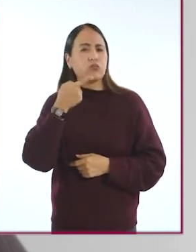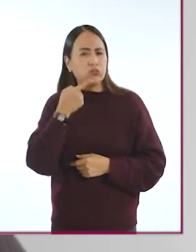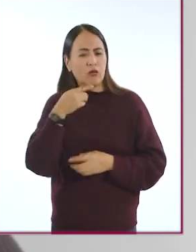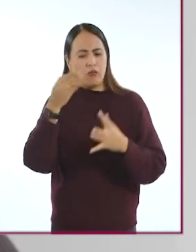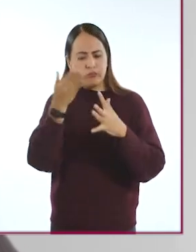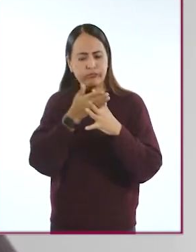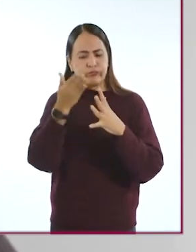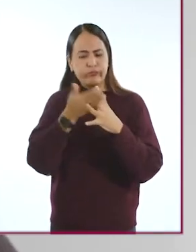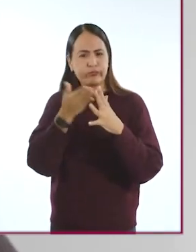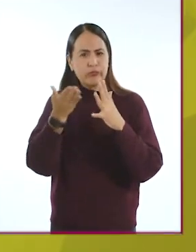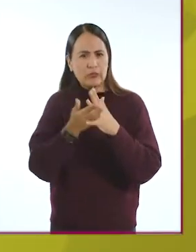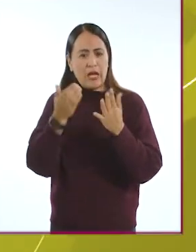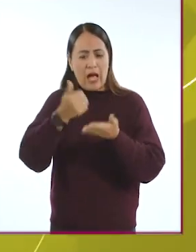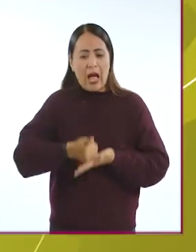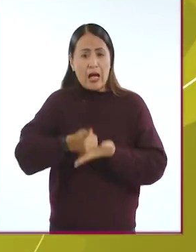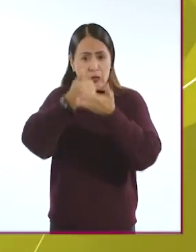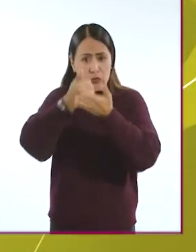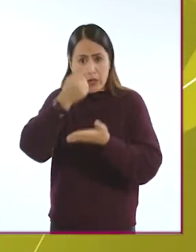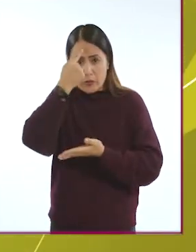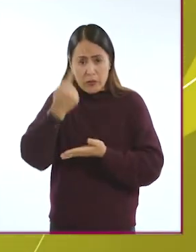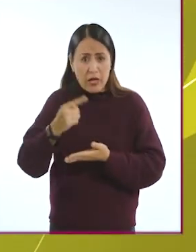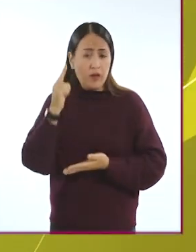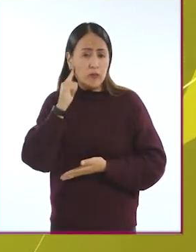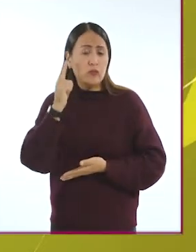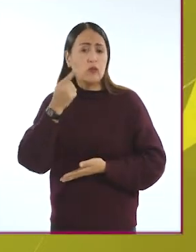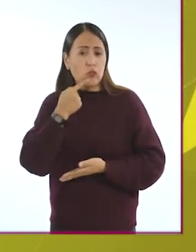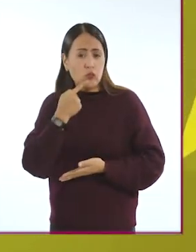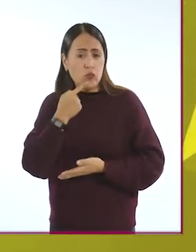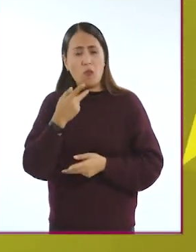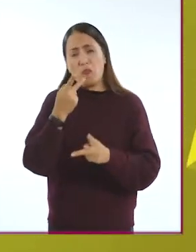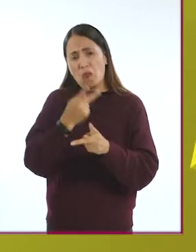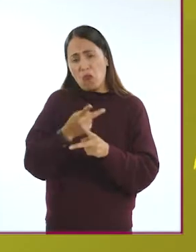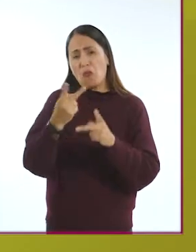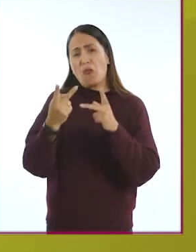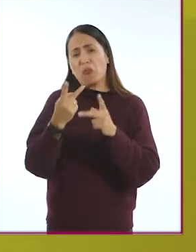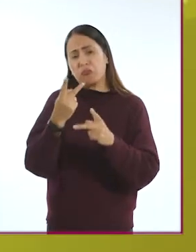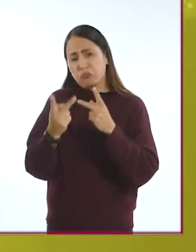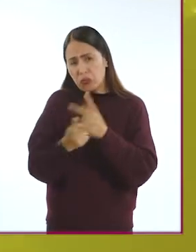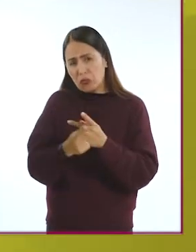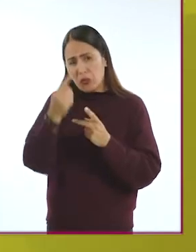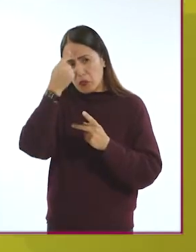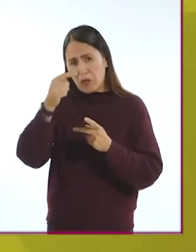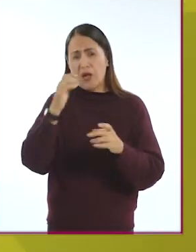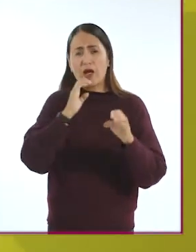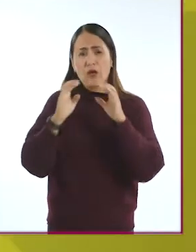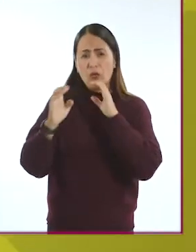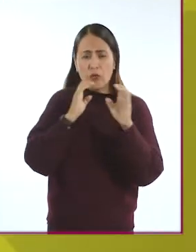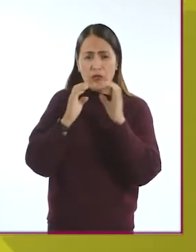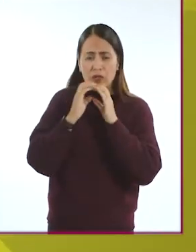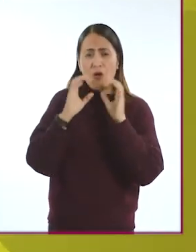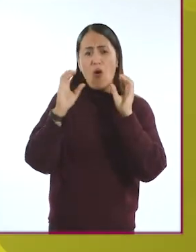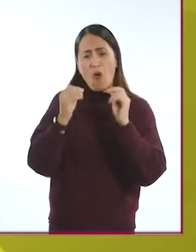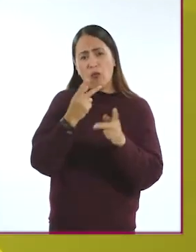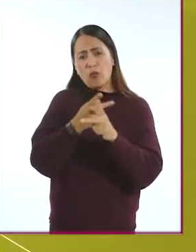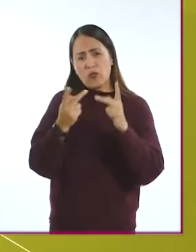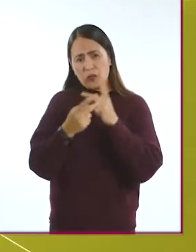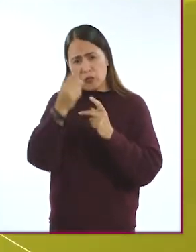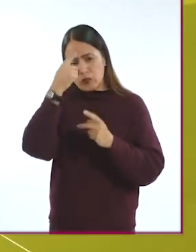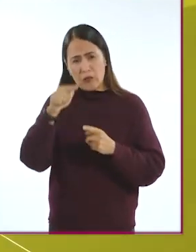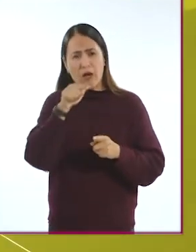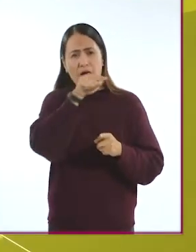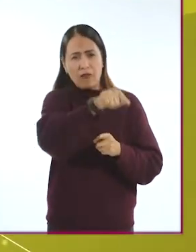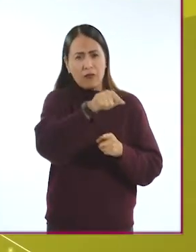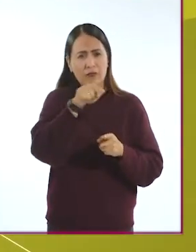subclasificar en ayudas para audición, productos para comunicación y productos para señalización.